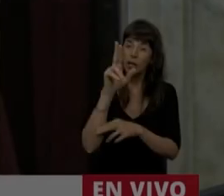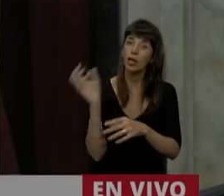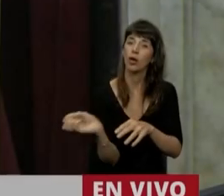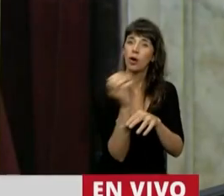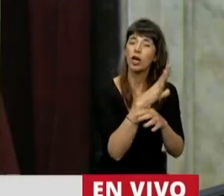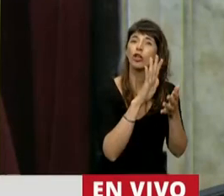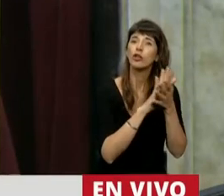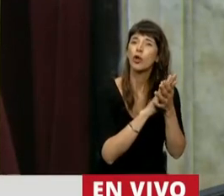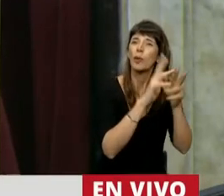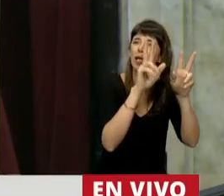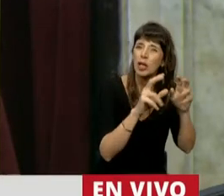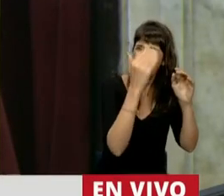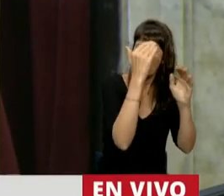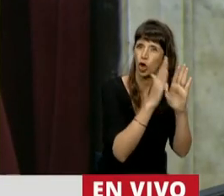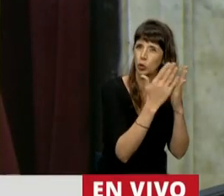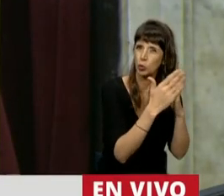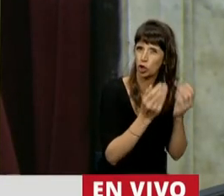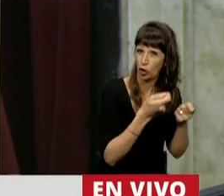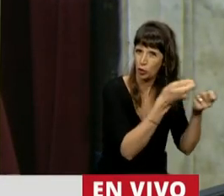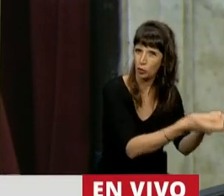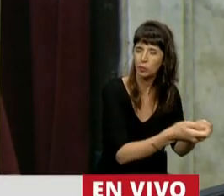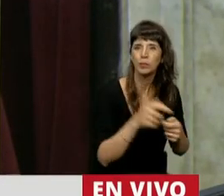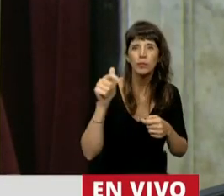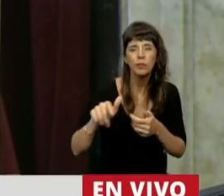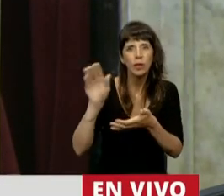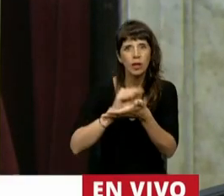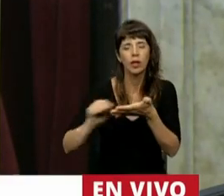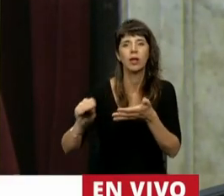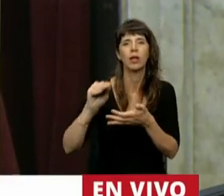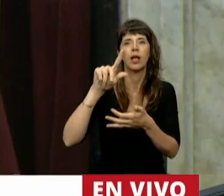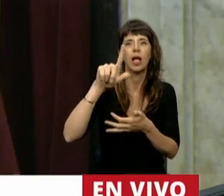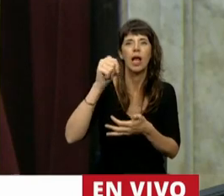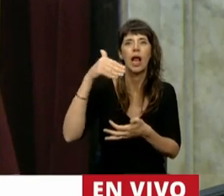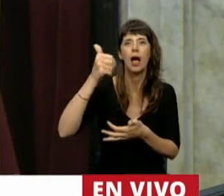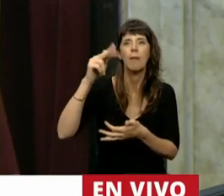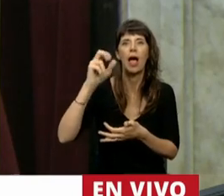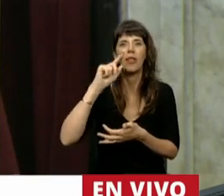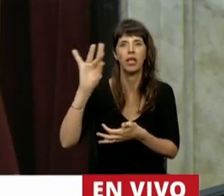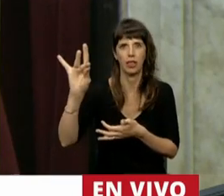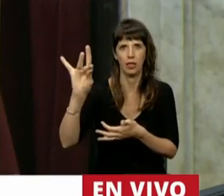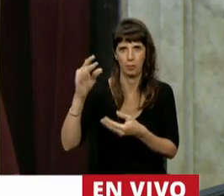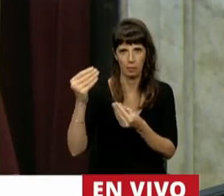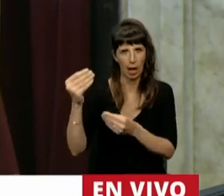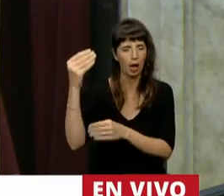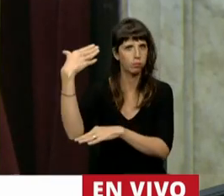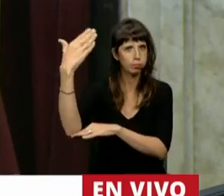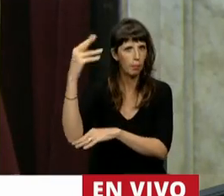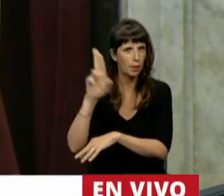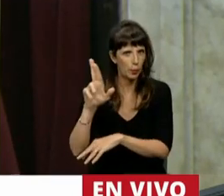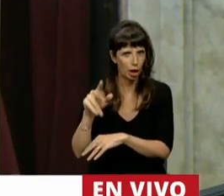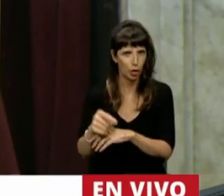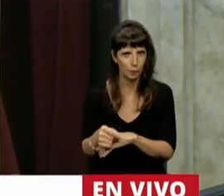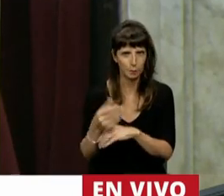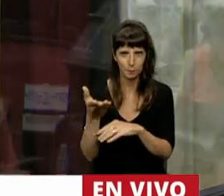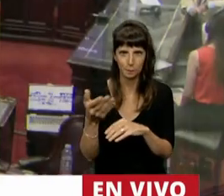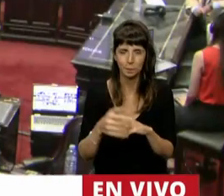Le damos la palabra al diputado Álvaro de la Madrid para otra cuestión de privilegio. Tiene la palabra, diputado.